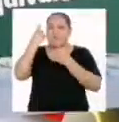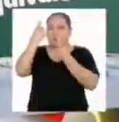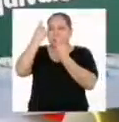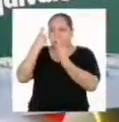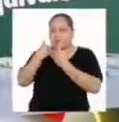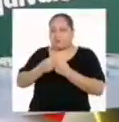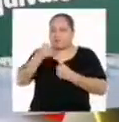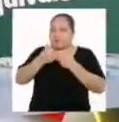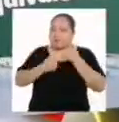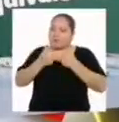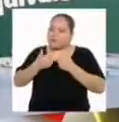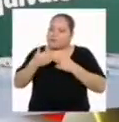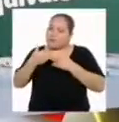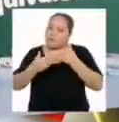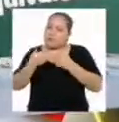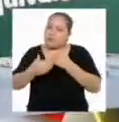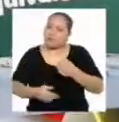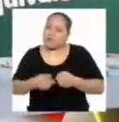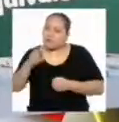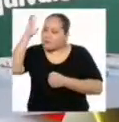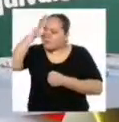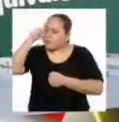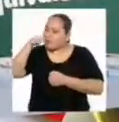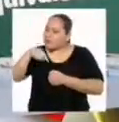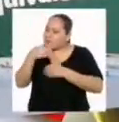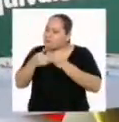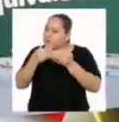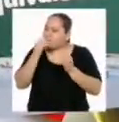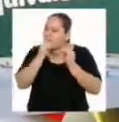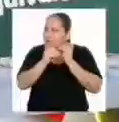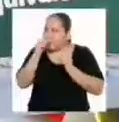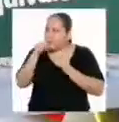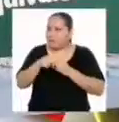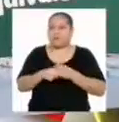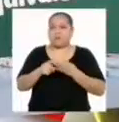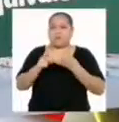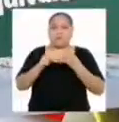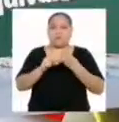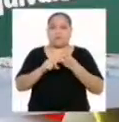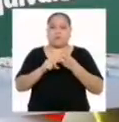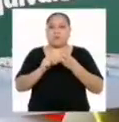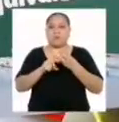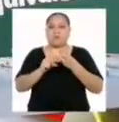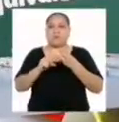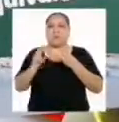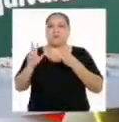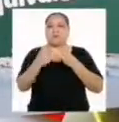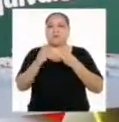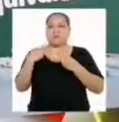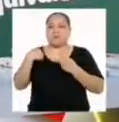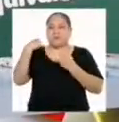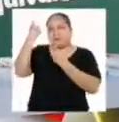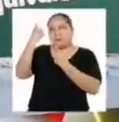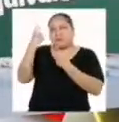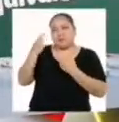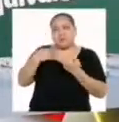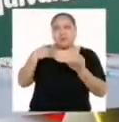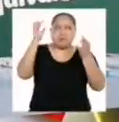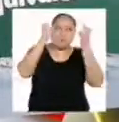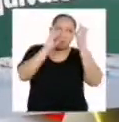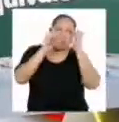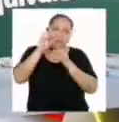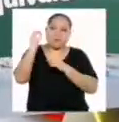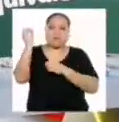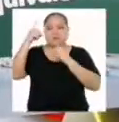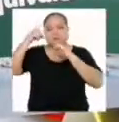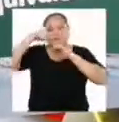proceso, estrategia o conocimiento empleado para resolver las situaciones. Otro compromiso es preguntar si tengo alguna duda o